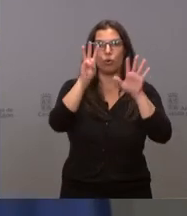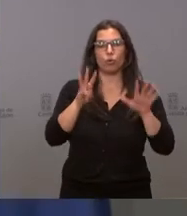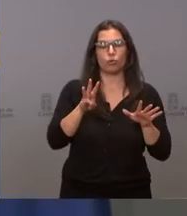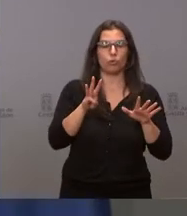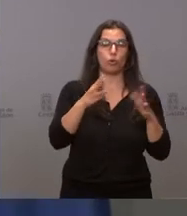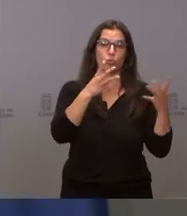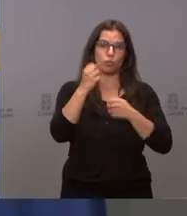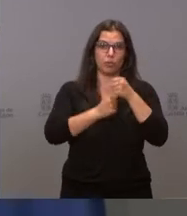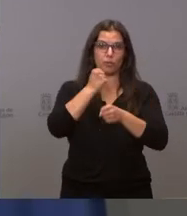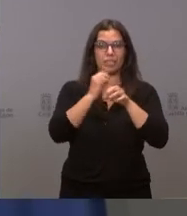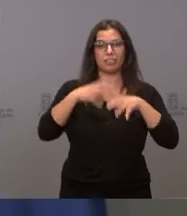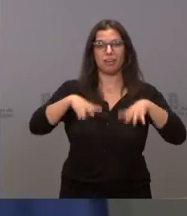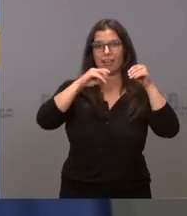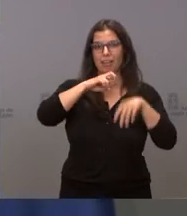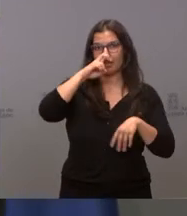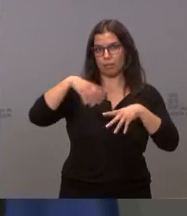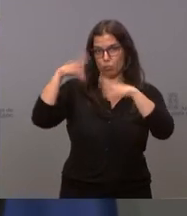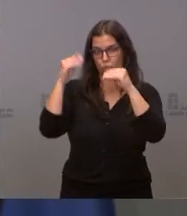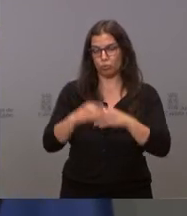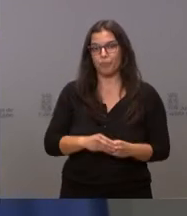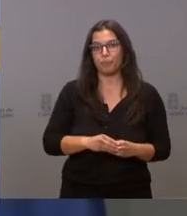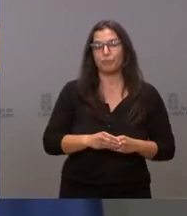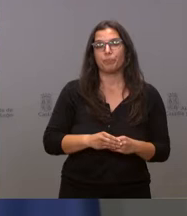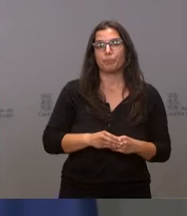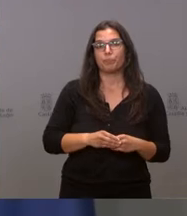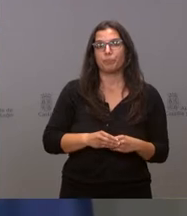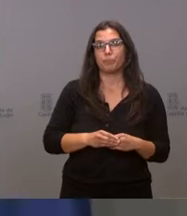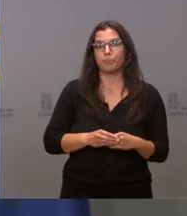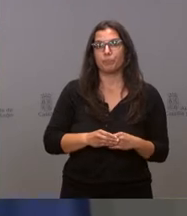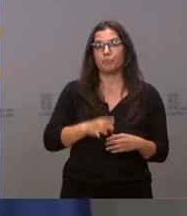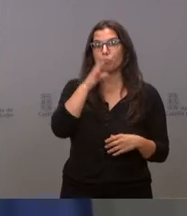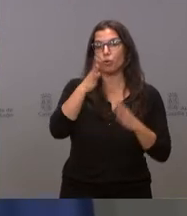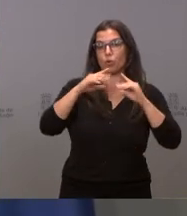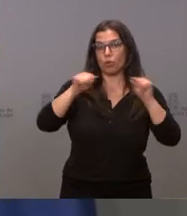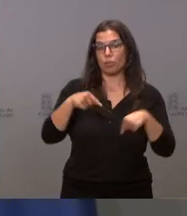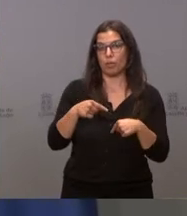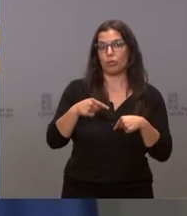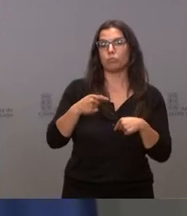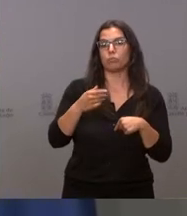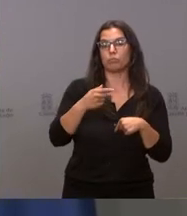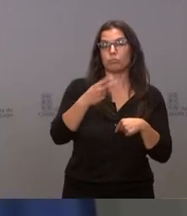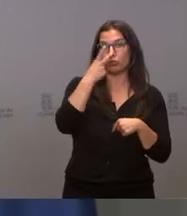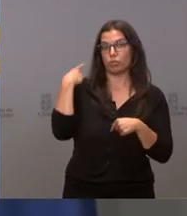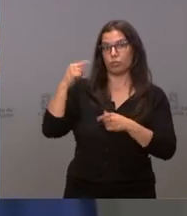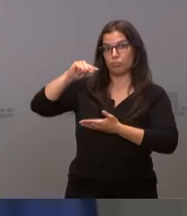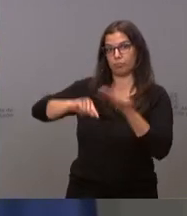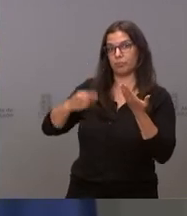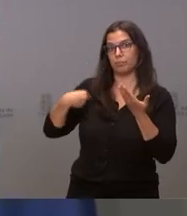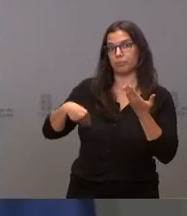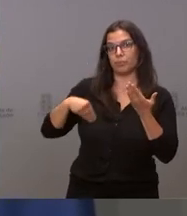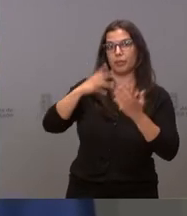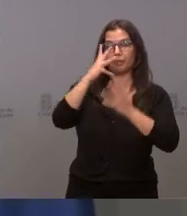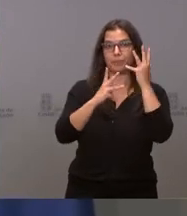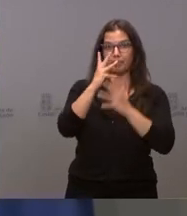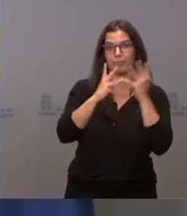de la Catedral de Burgos. Esto trae cuenta del convenio firmado ya en el año 2019 entre la Administración de la Comunidad,